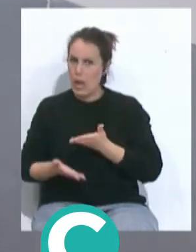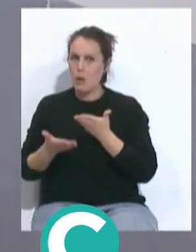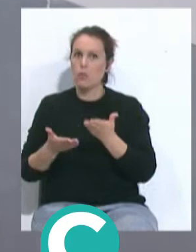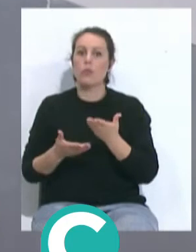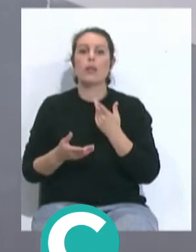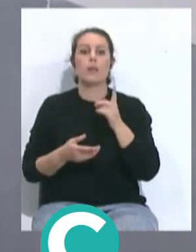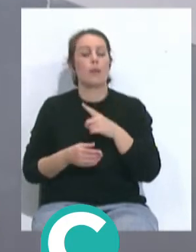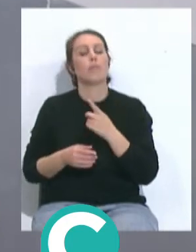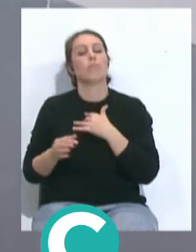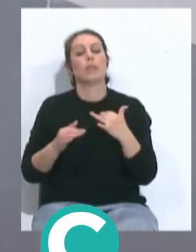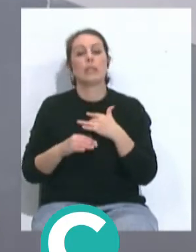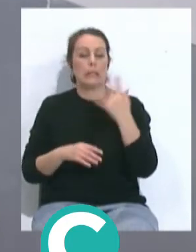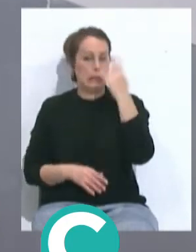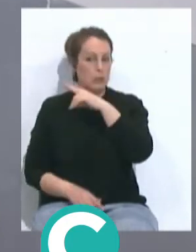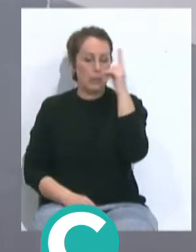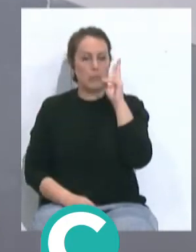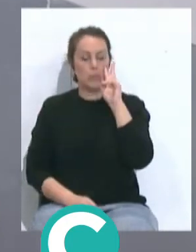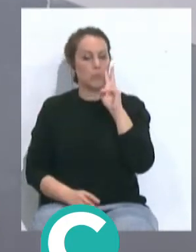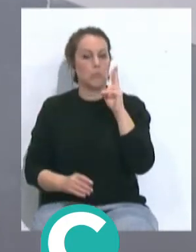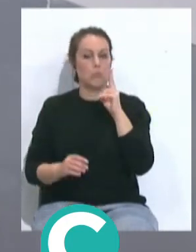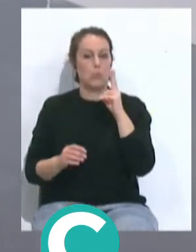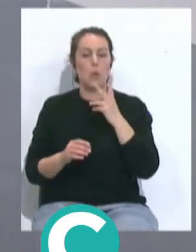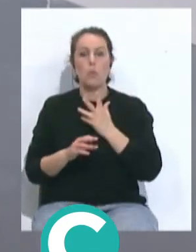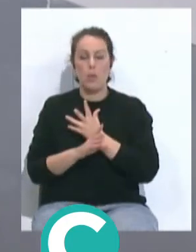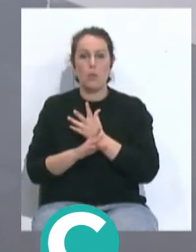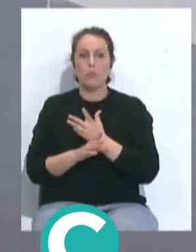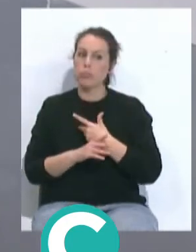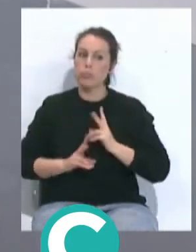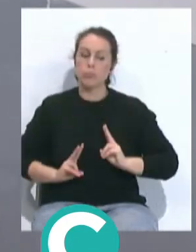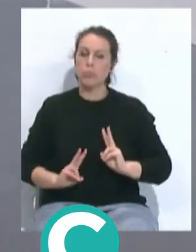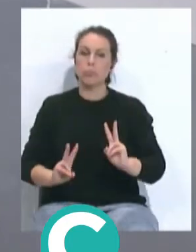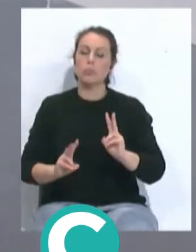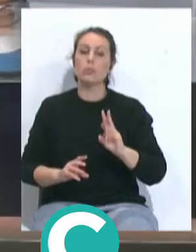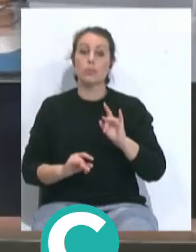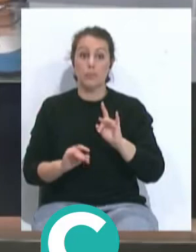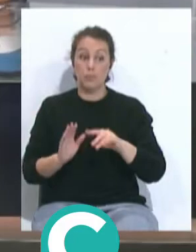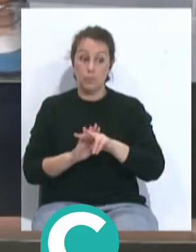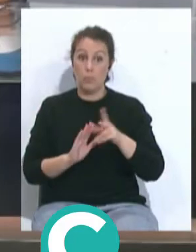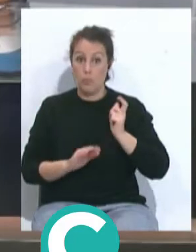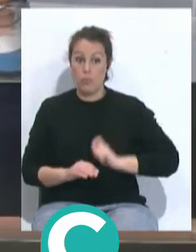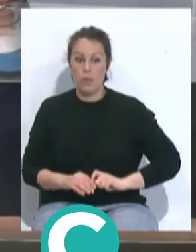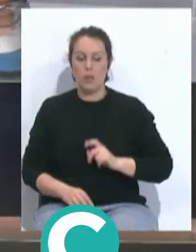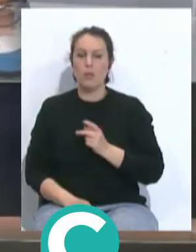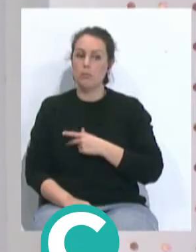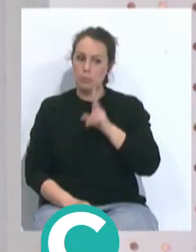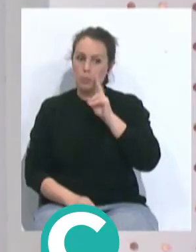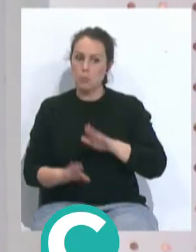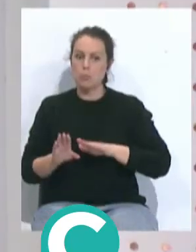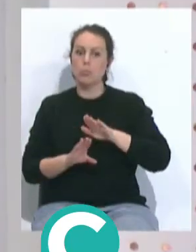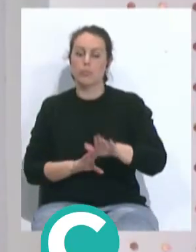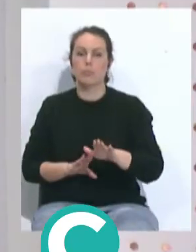como en el partido frente al Atlético de Madrid se vio a un jugador con desparpajo. Sí, un futbolista que decíamos que ha dado un paso al frente,